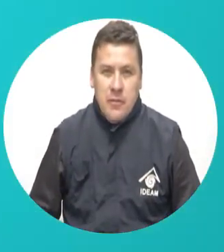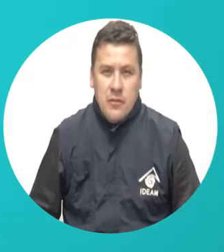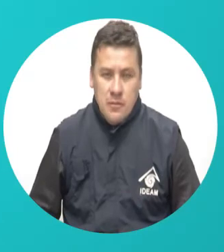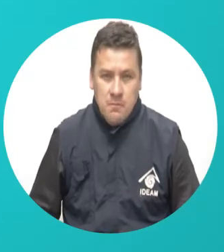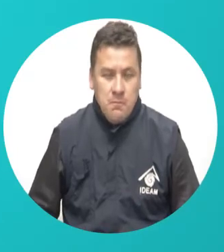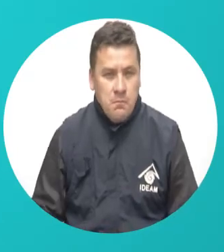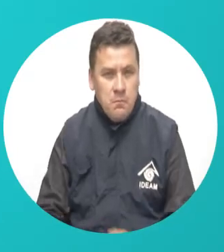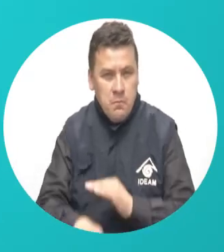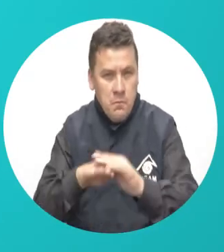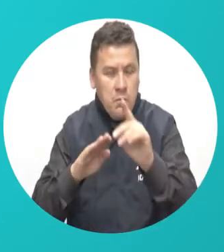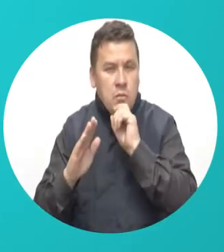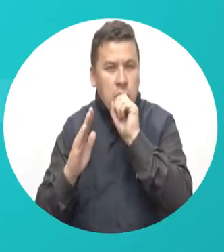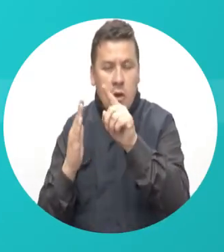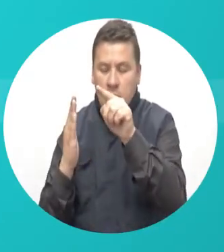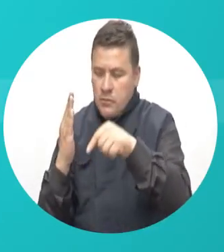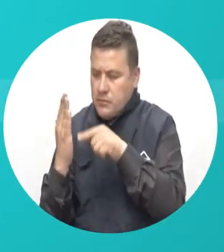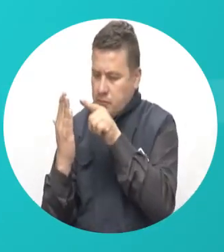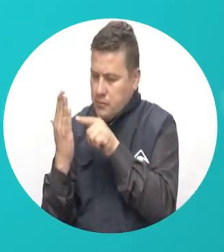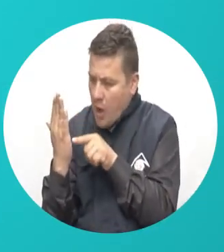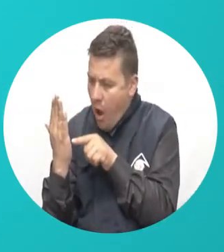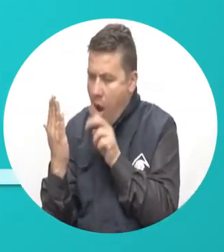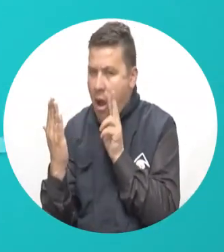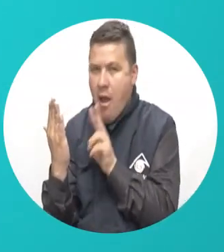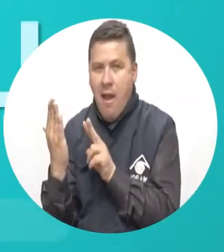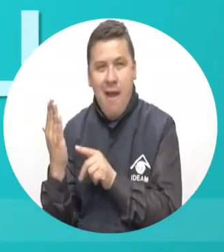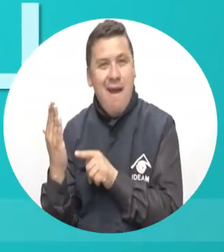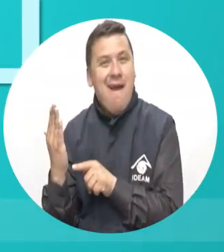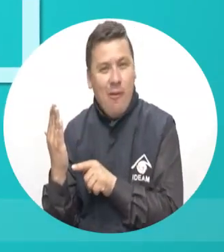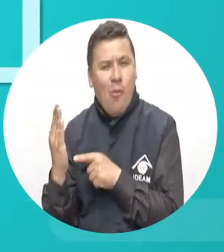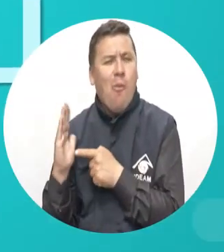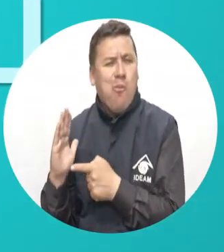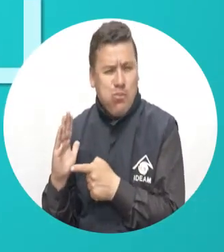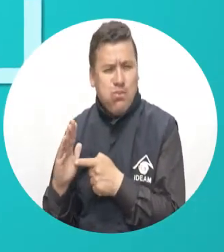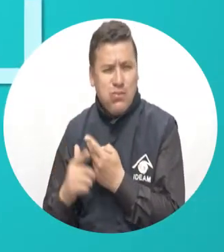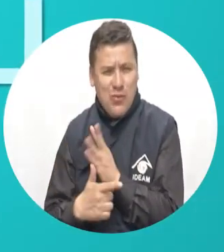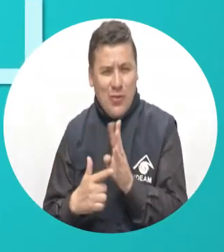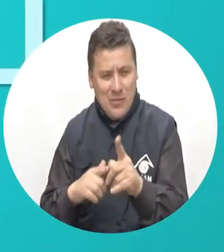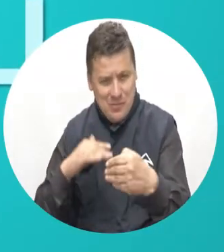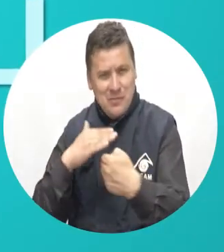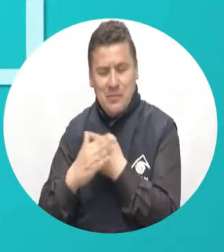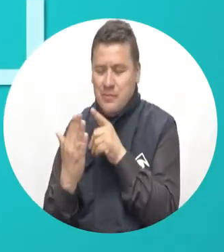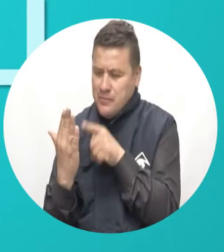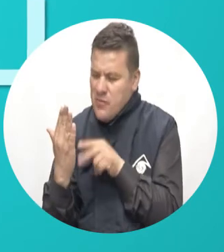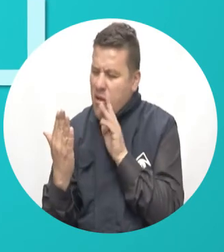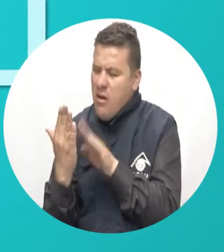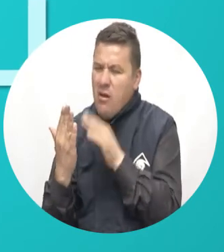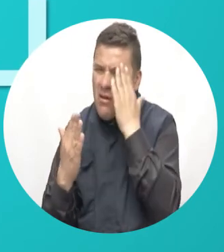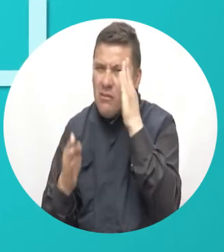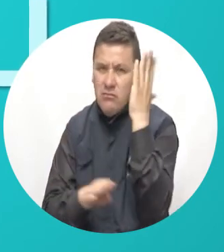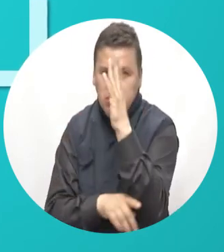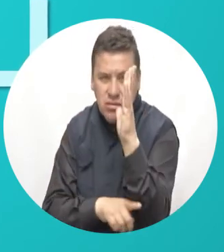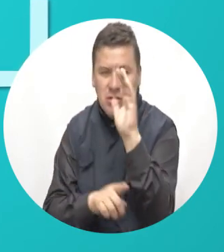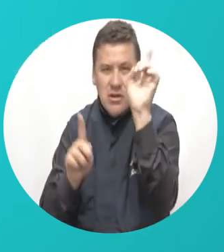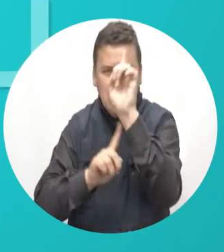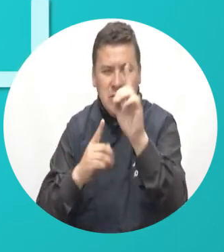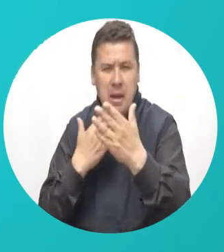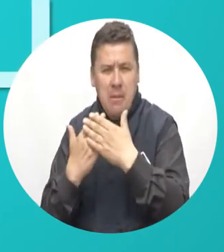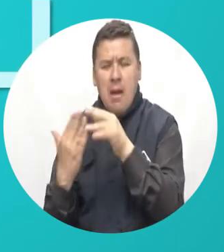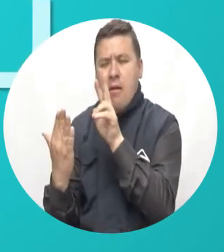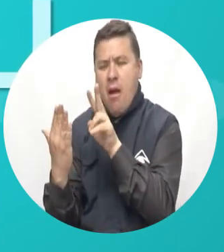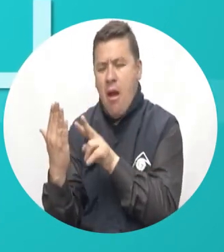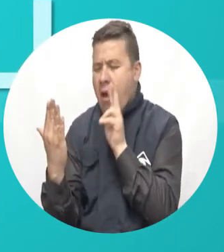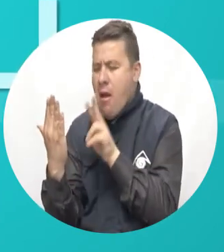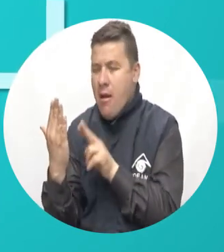invitamos a consultar la aplicación Mi Pronóstico del IDEAM. Ahora con información sobre deforestación, rayos, pronósticos y